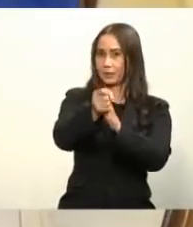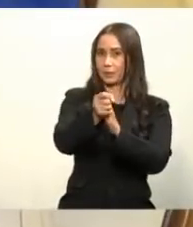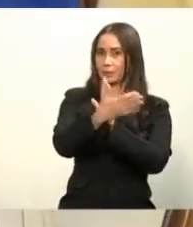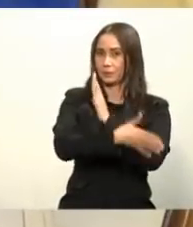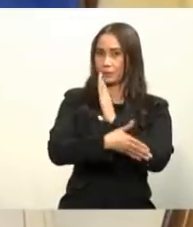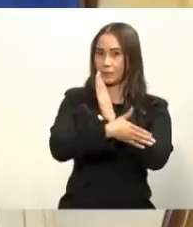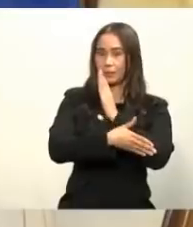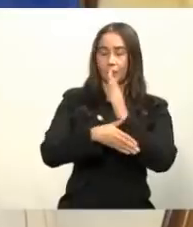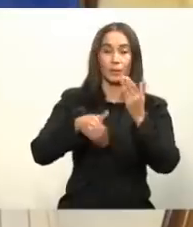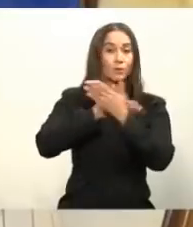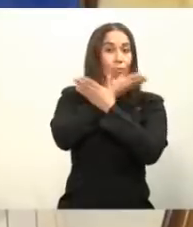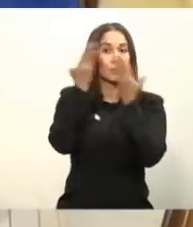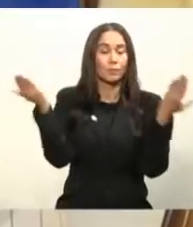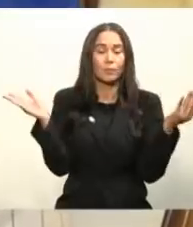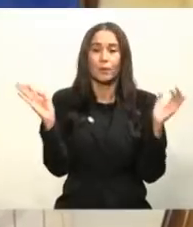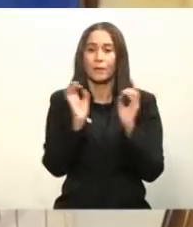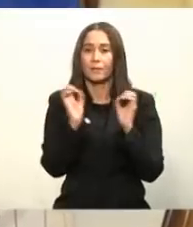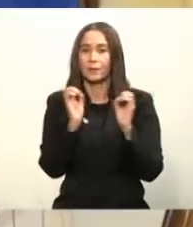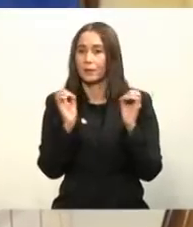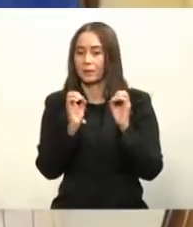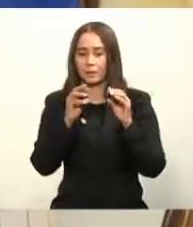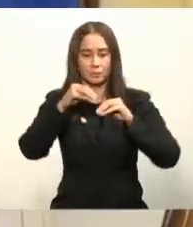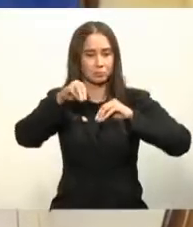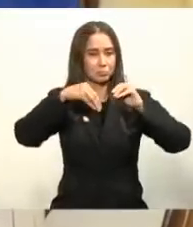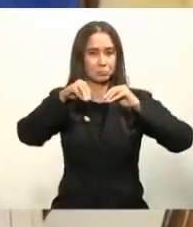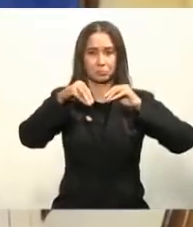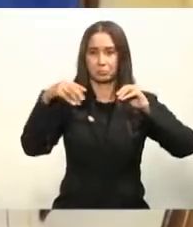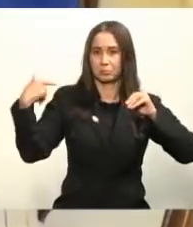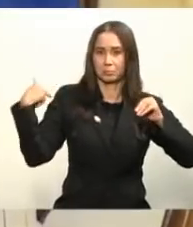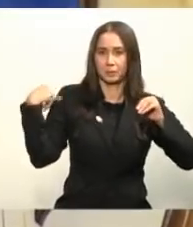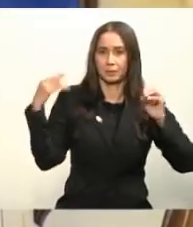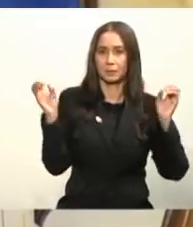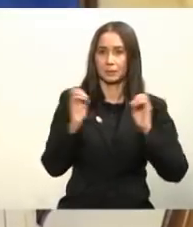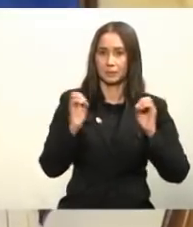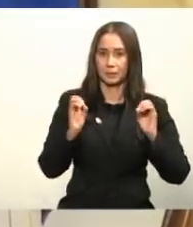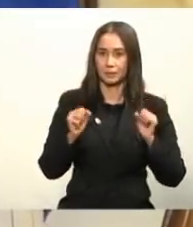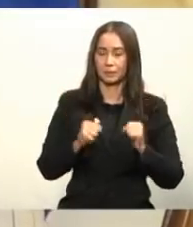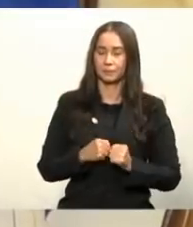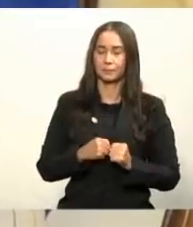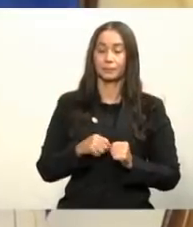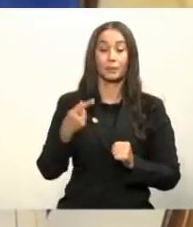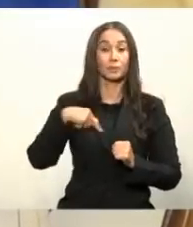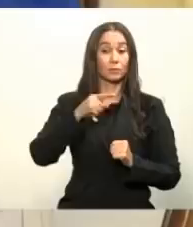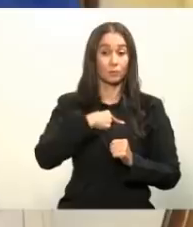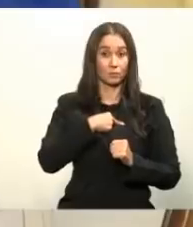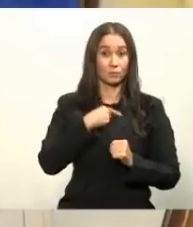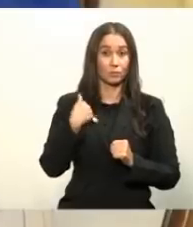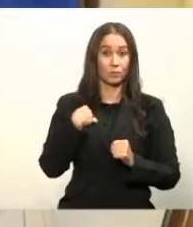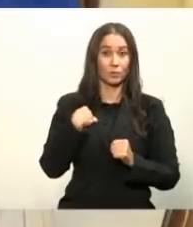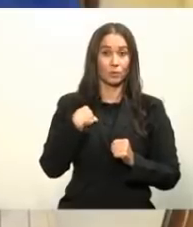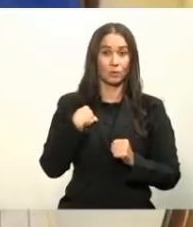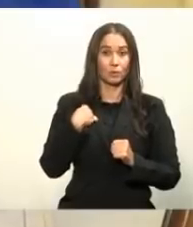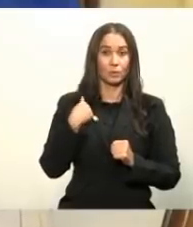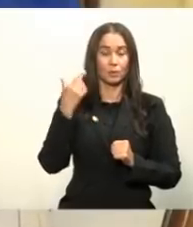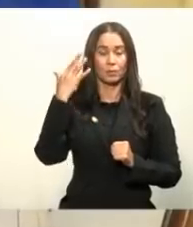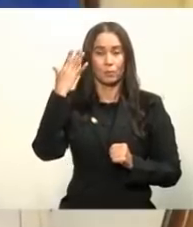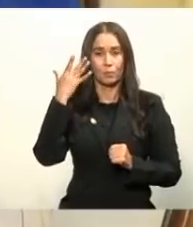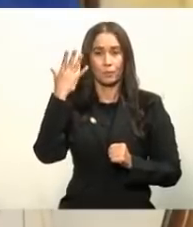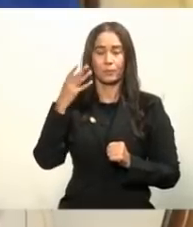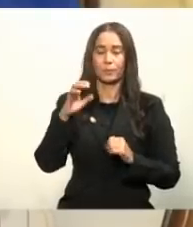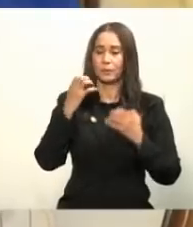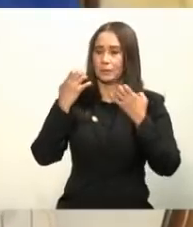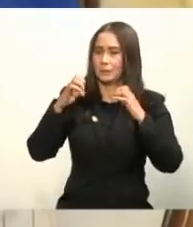no había inicio con ninguna de esas farmacéuticas de negociación y nos dio mucho trabajo,